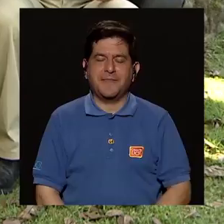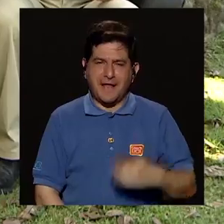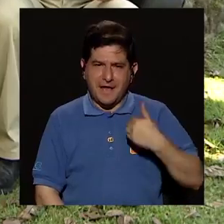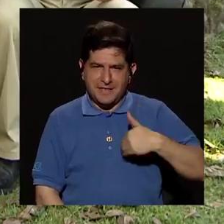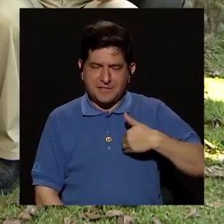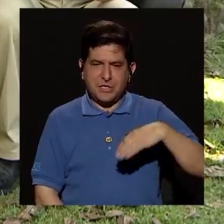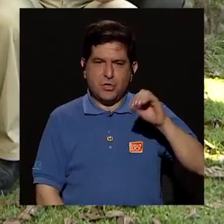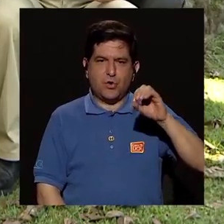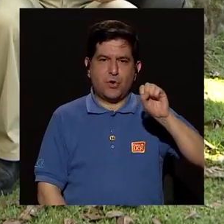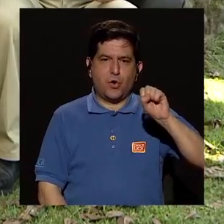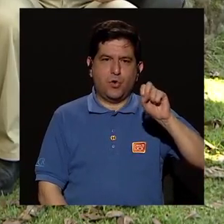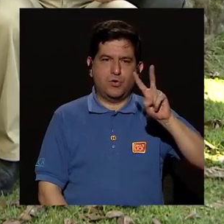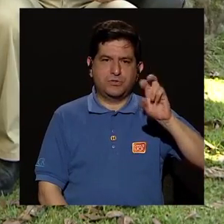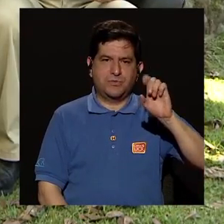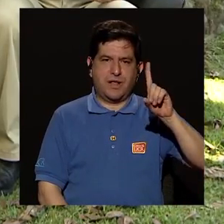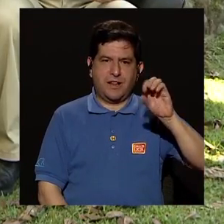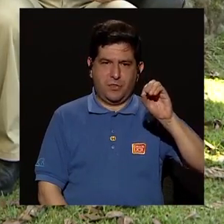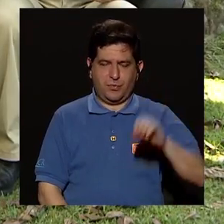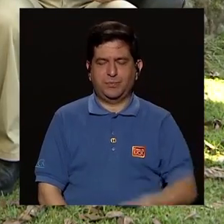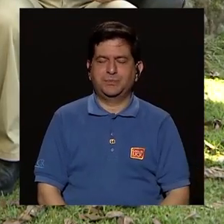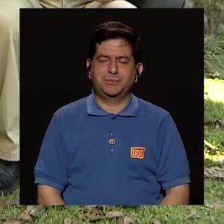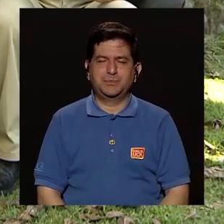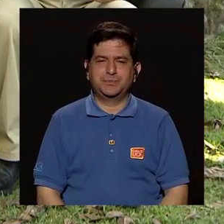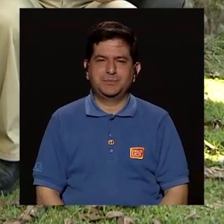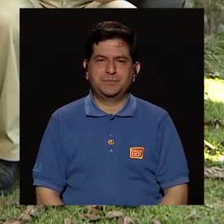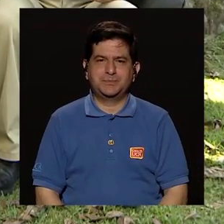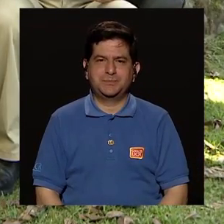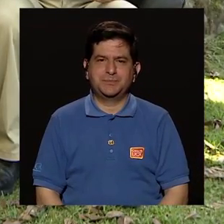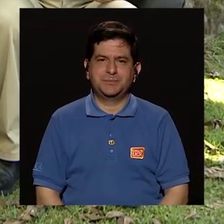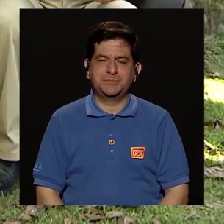mejor, porque me siento más cómodo. Tú también.